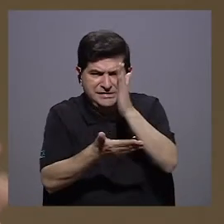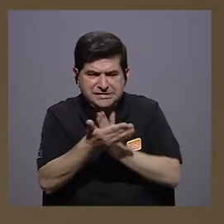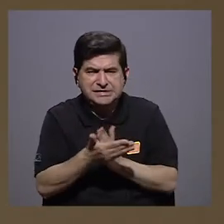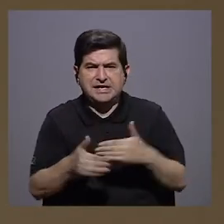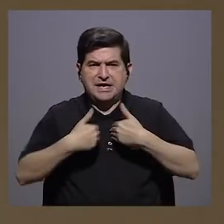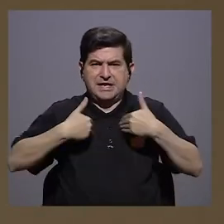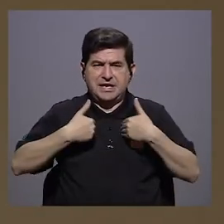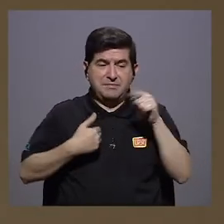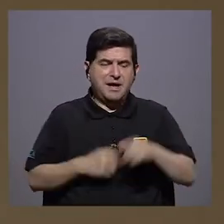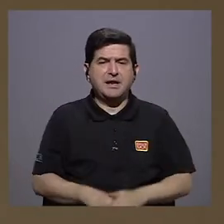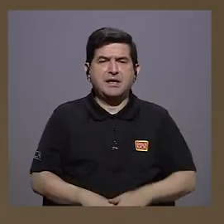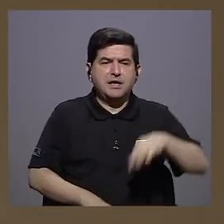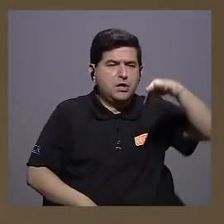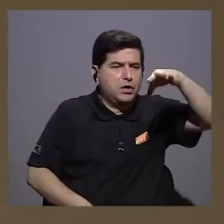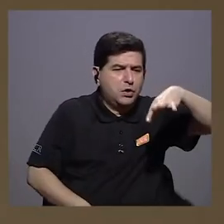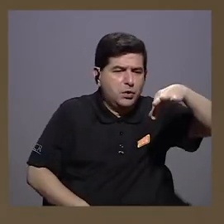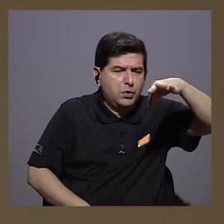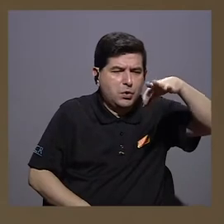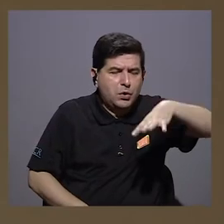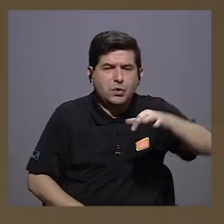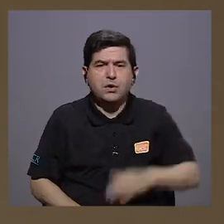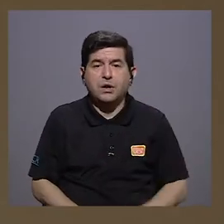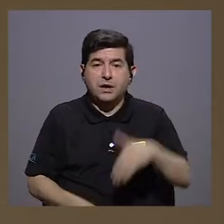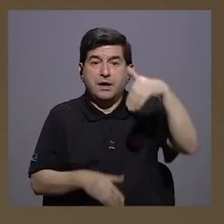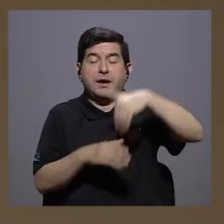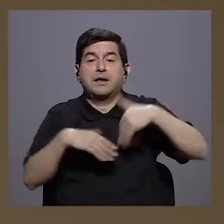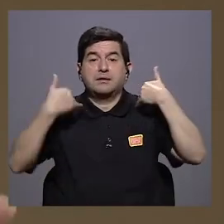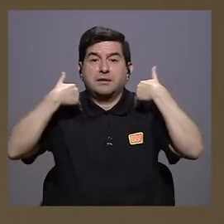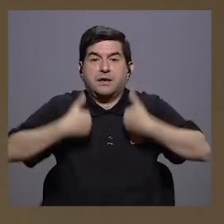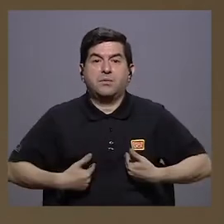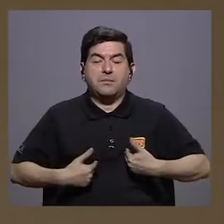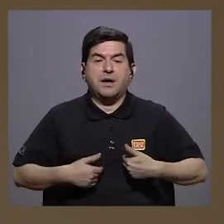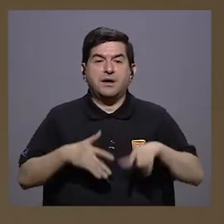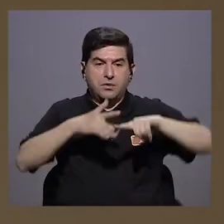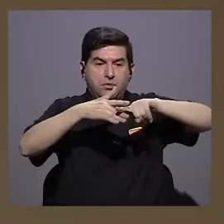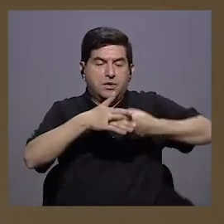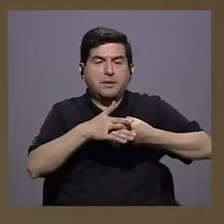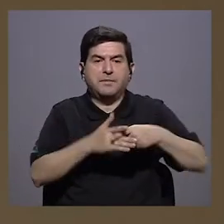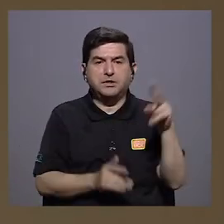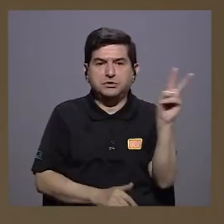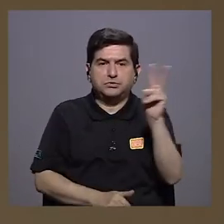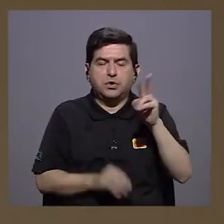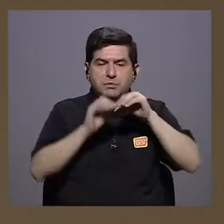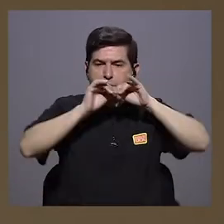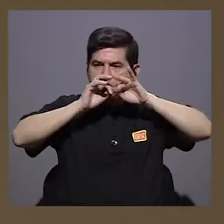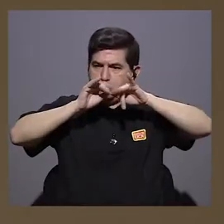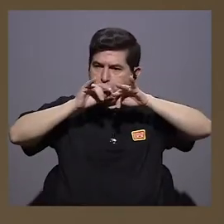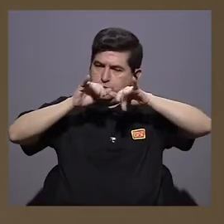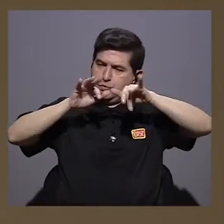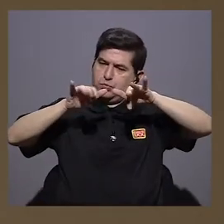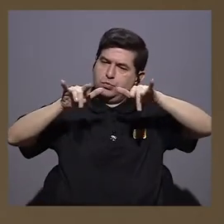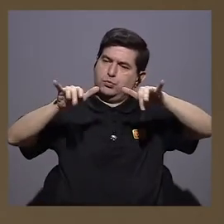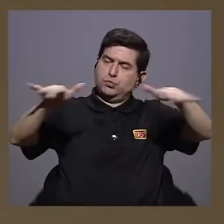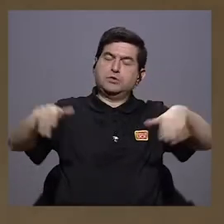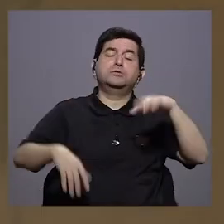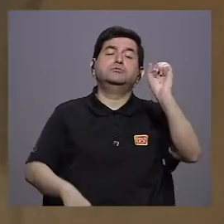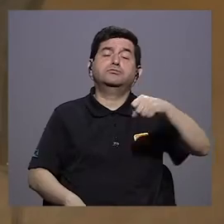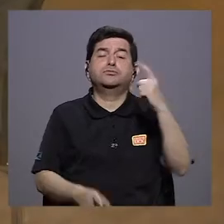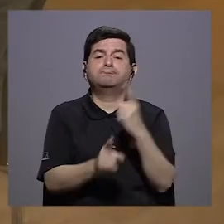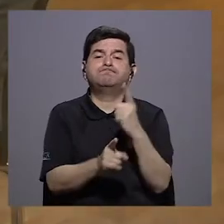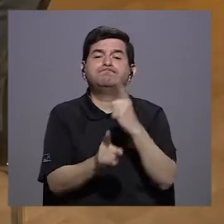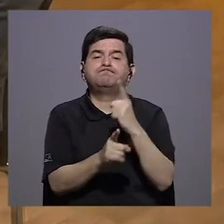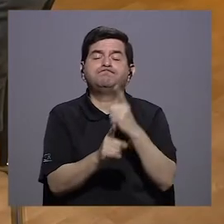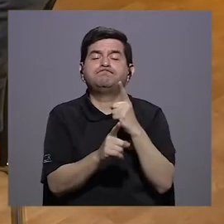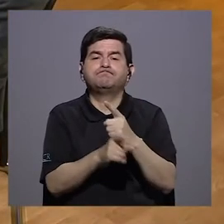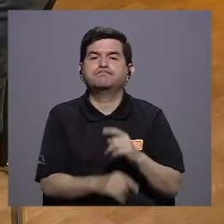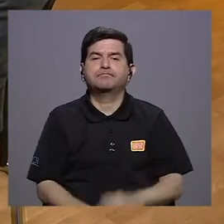gotitas entraron en un ser humano y de inmediato ahí el virus empezó a proliferar con las personas